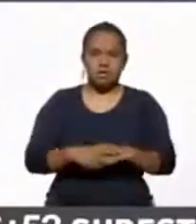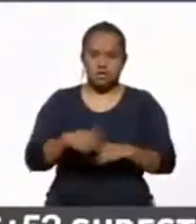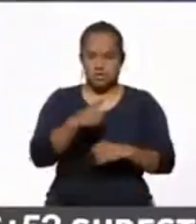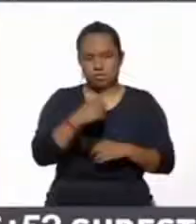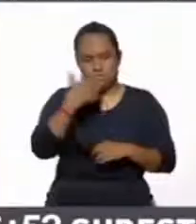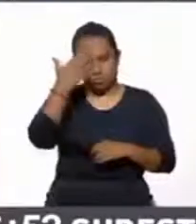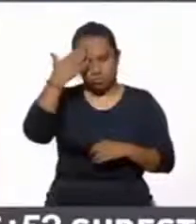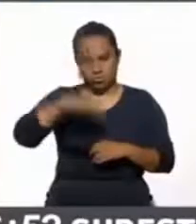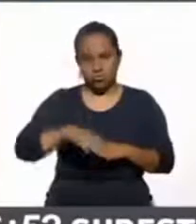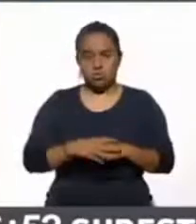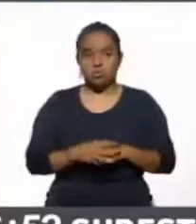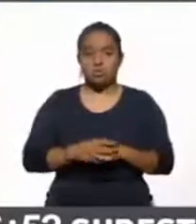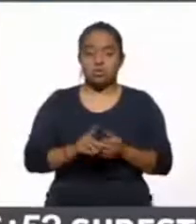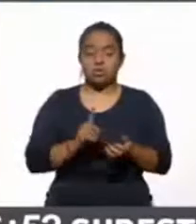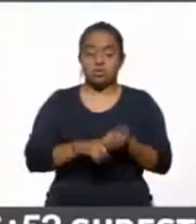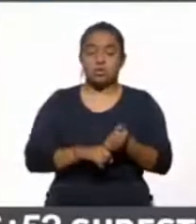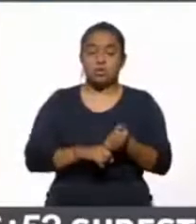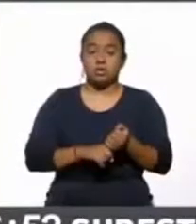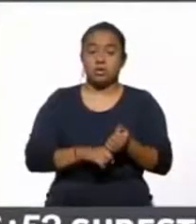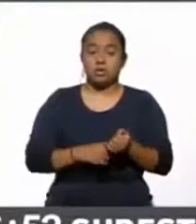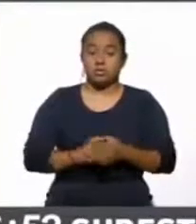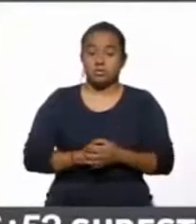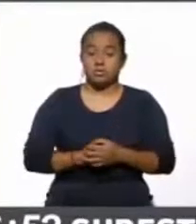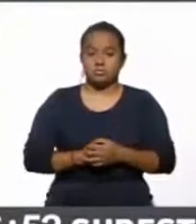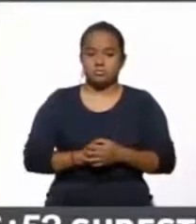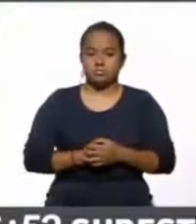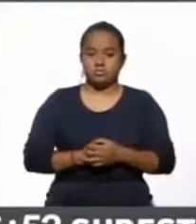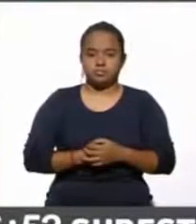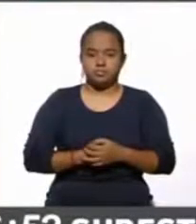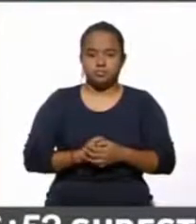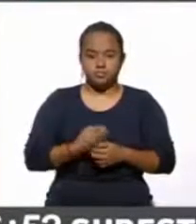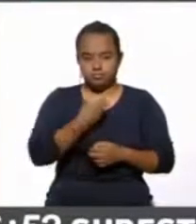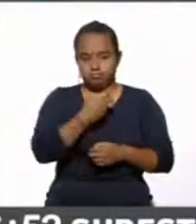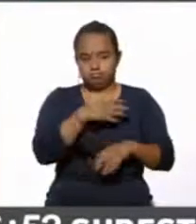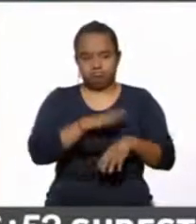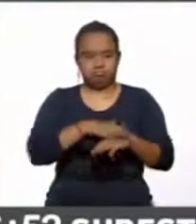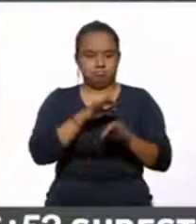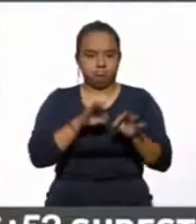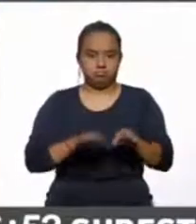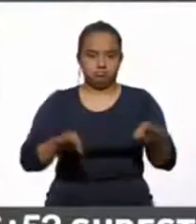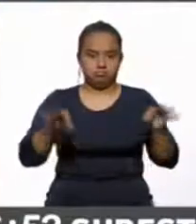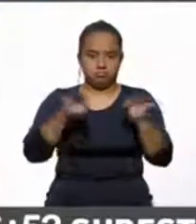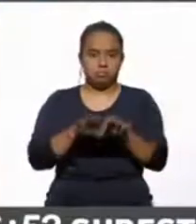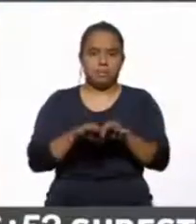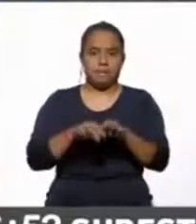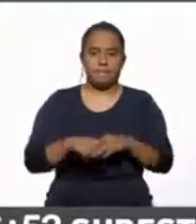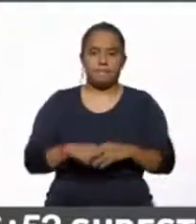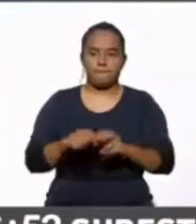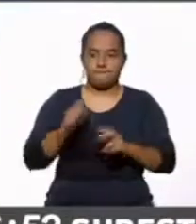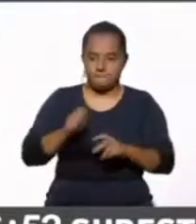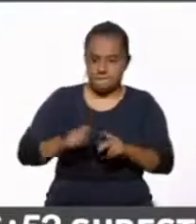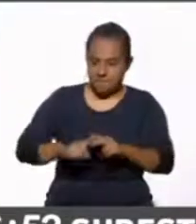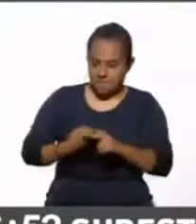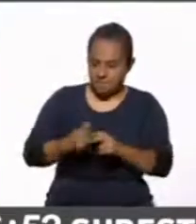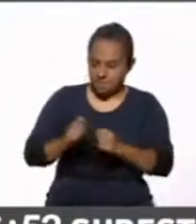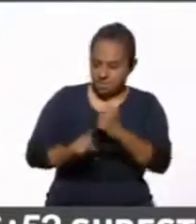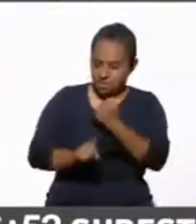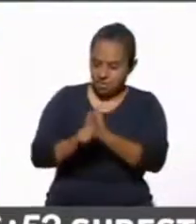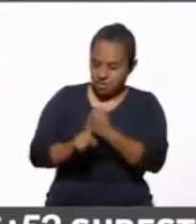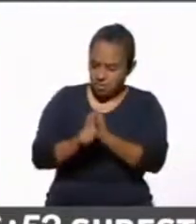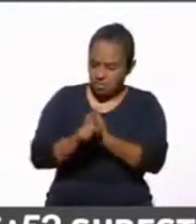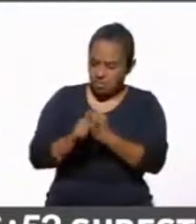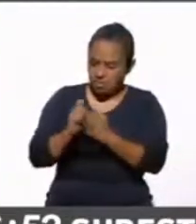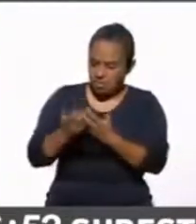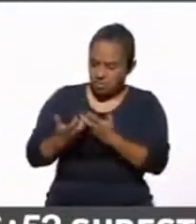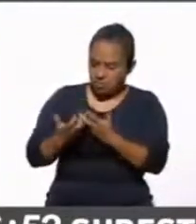sabes, pues ha pasado a ser uno de mayor relevancia desde que empezó esta crisis migratoria